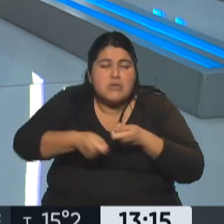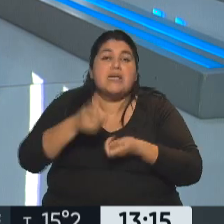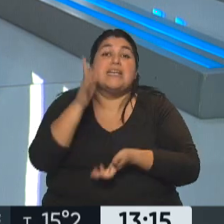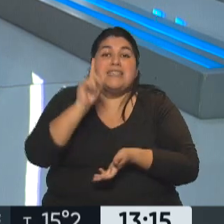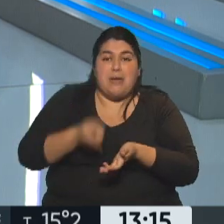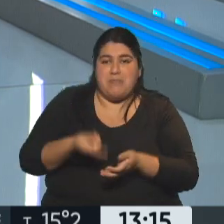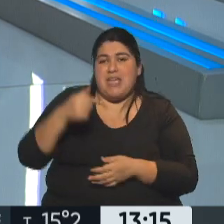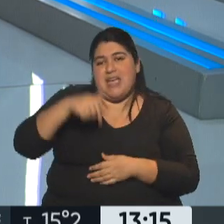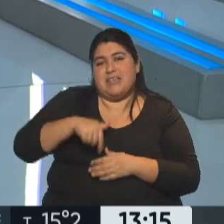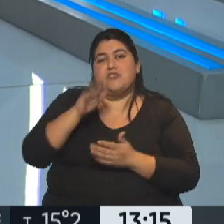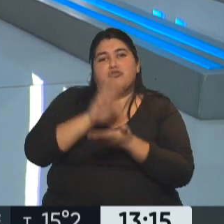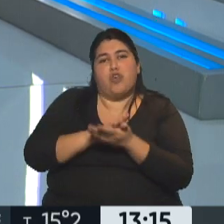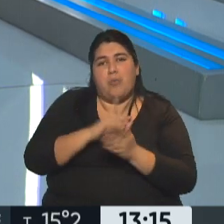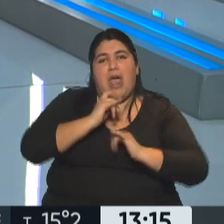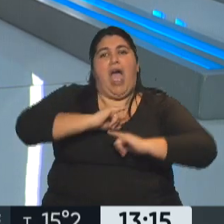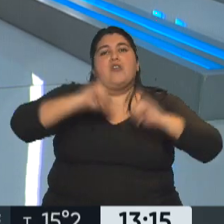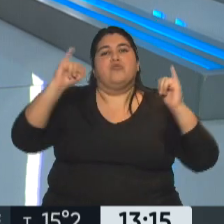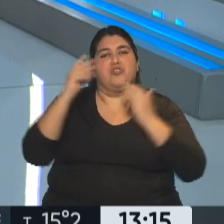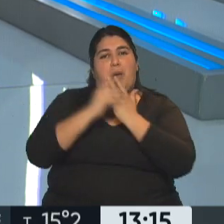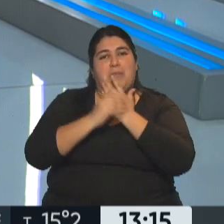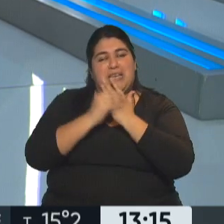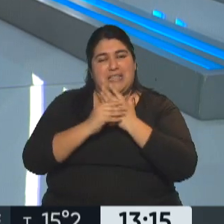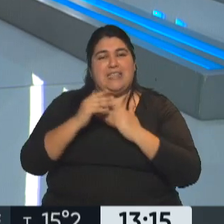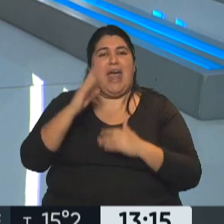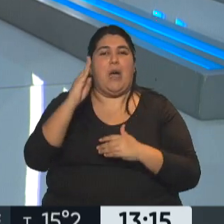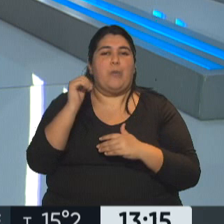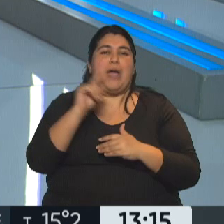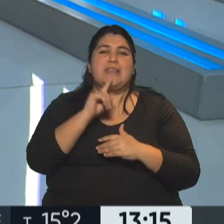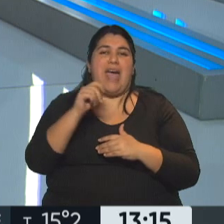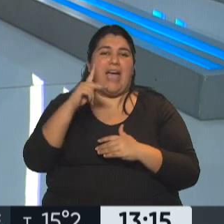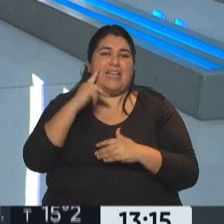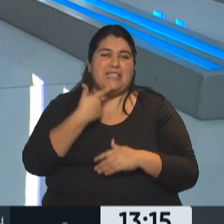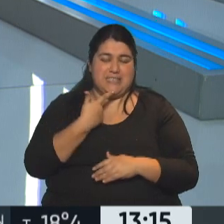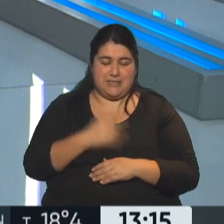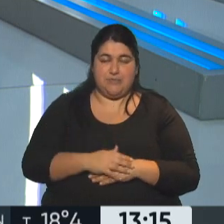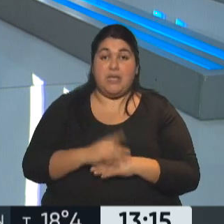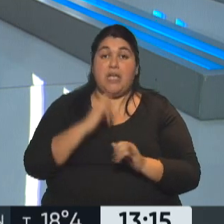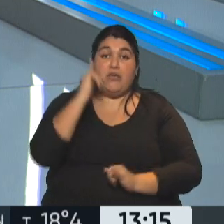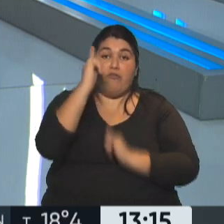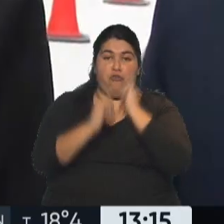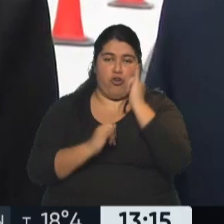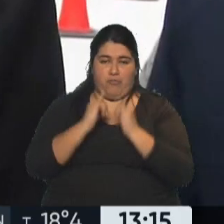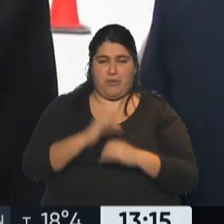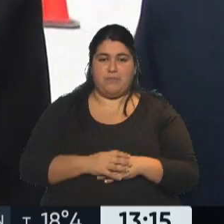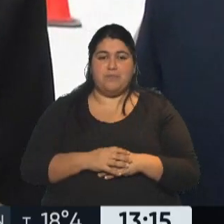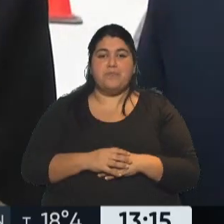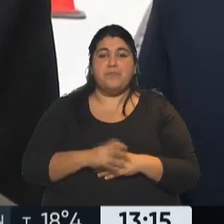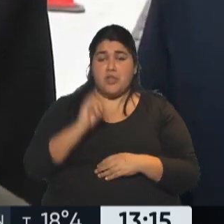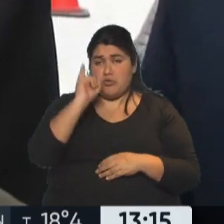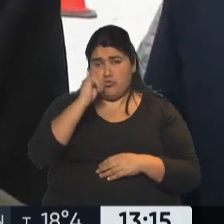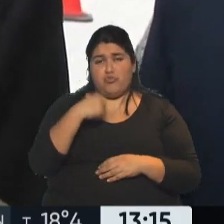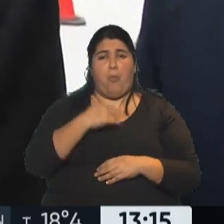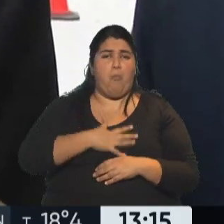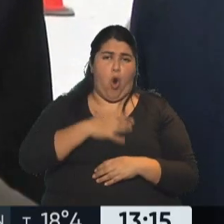que hoy generaron tanta expectativa de la ministra de Economía, Silvina Batakis. El informe de Juan Carlos Morbiducci. Sí, bueno, muy